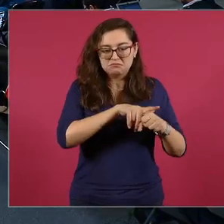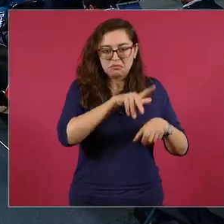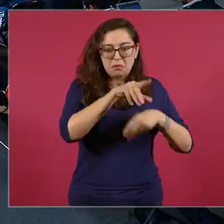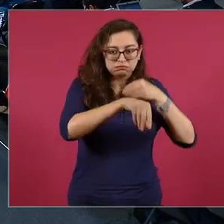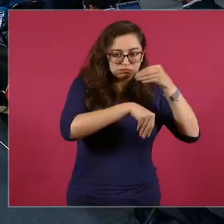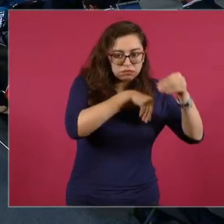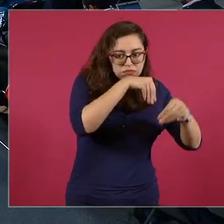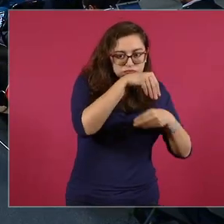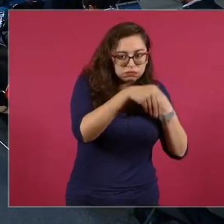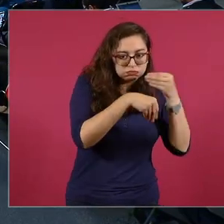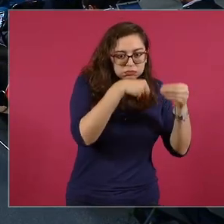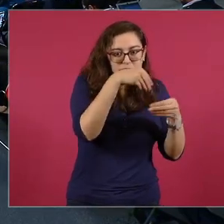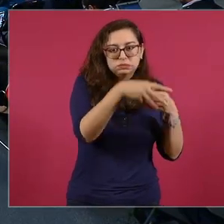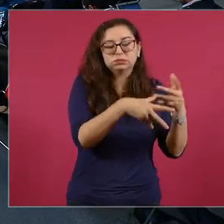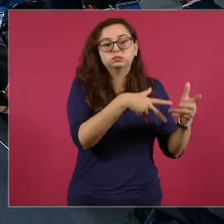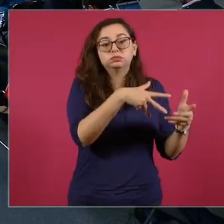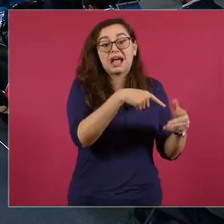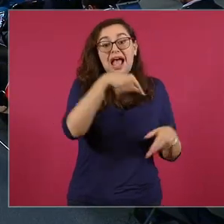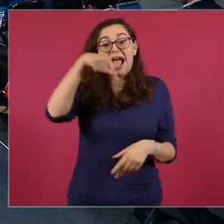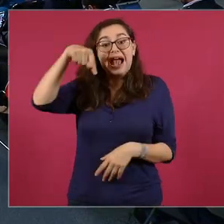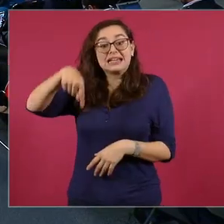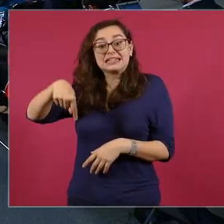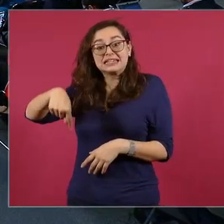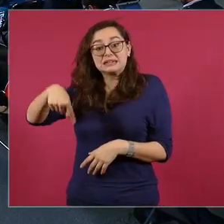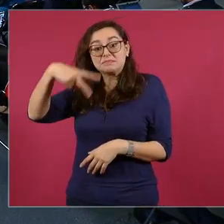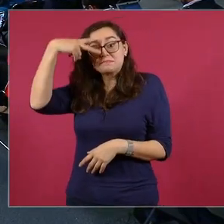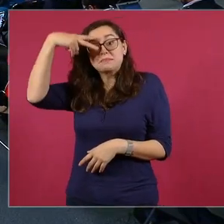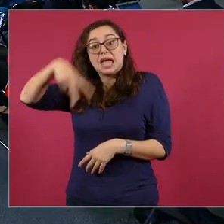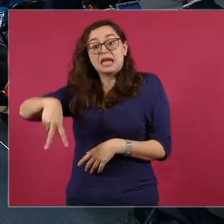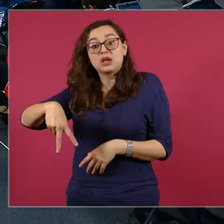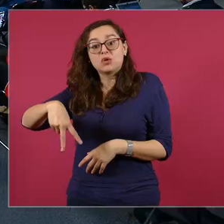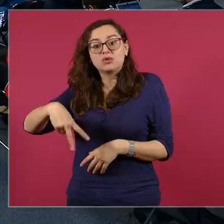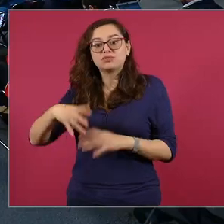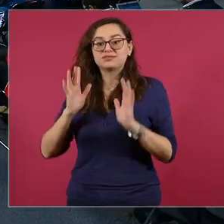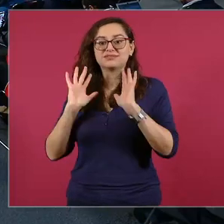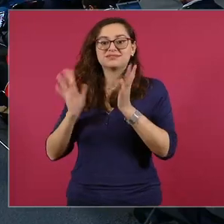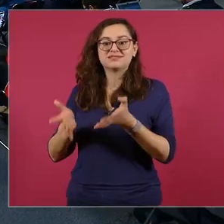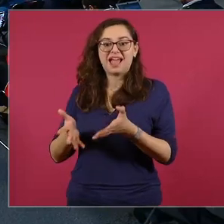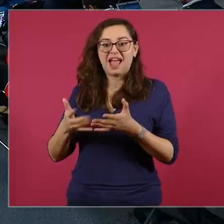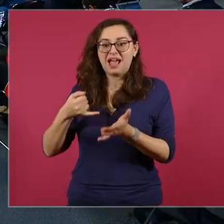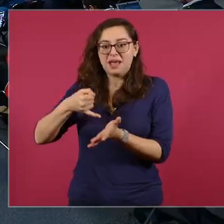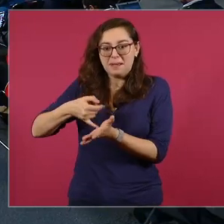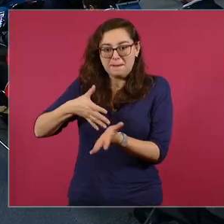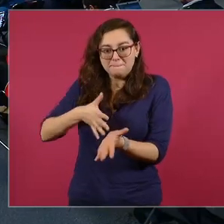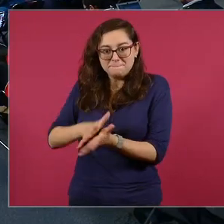y ya en esta ciudad había imprenta